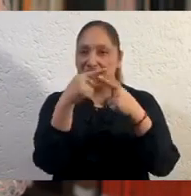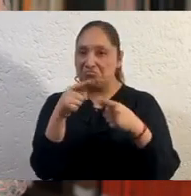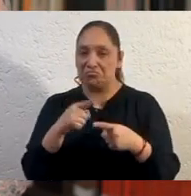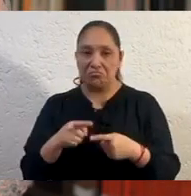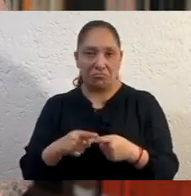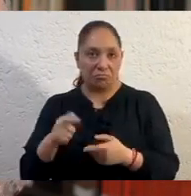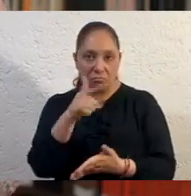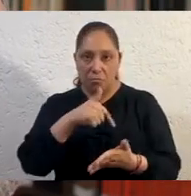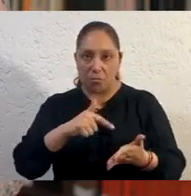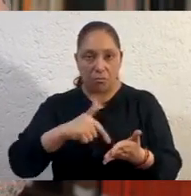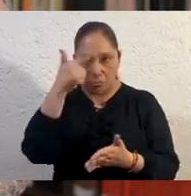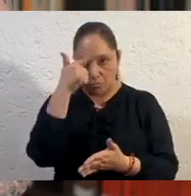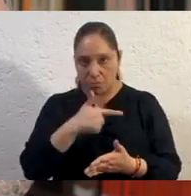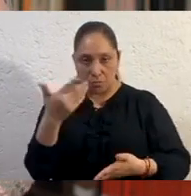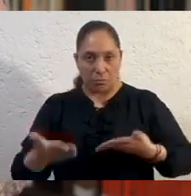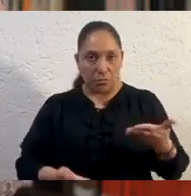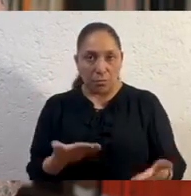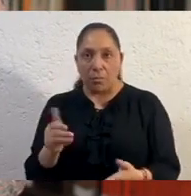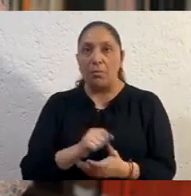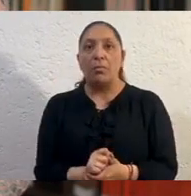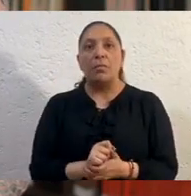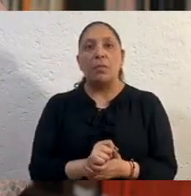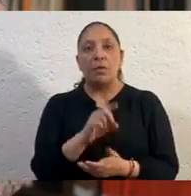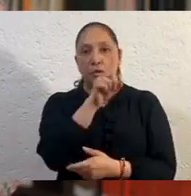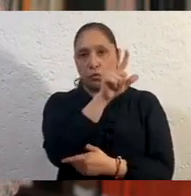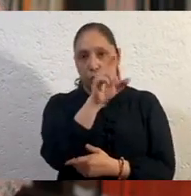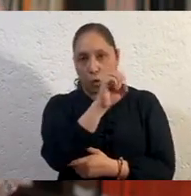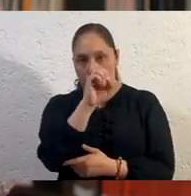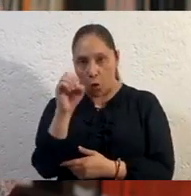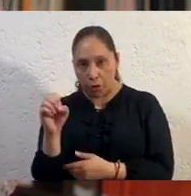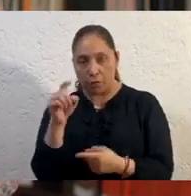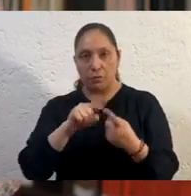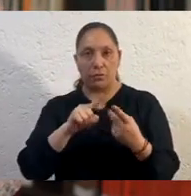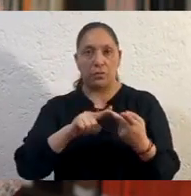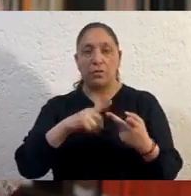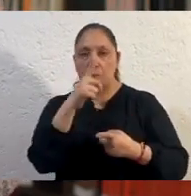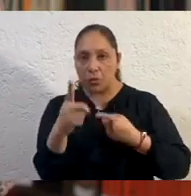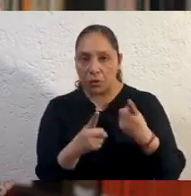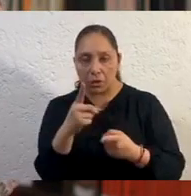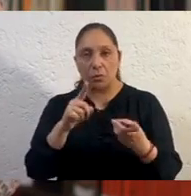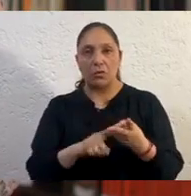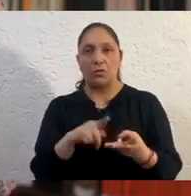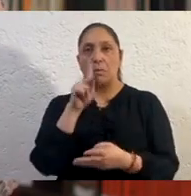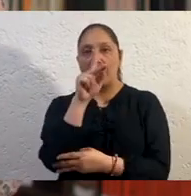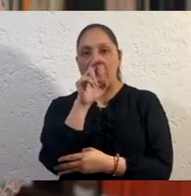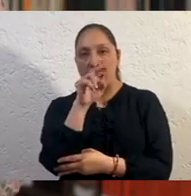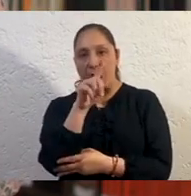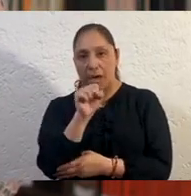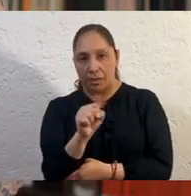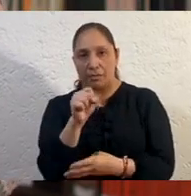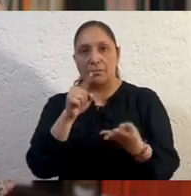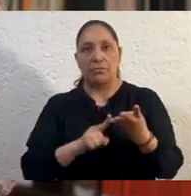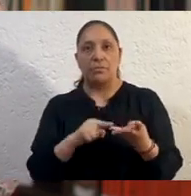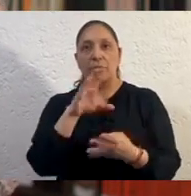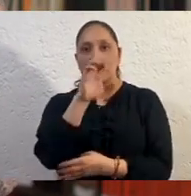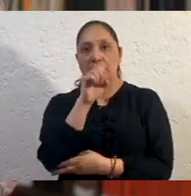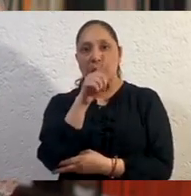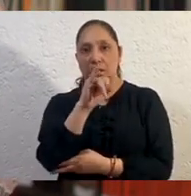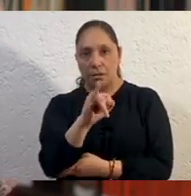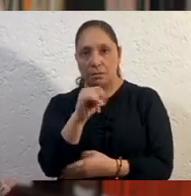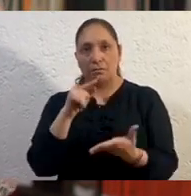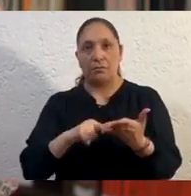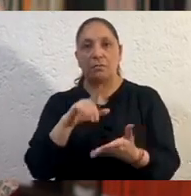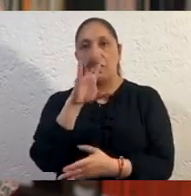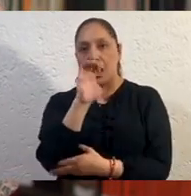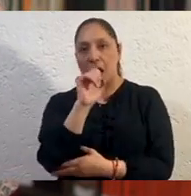deportivos, zoológicos, pilares, cendis y cadis, eventos públicos y privados de más de